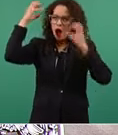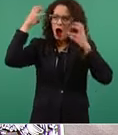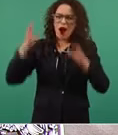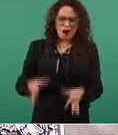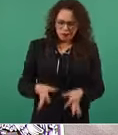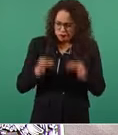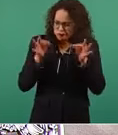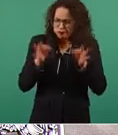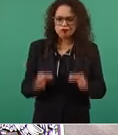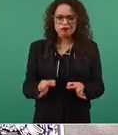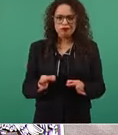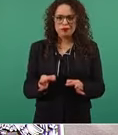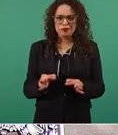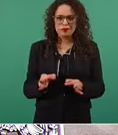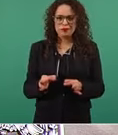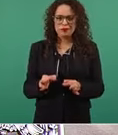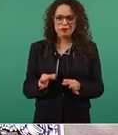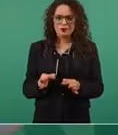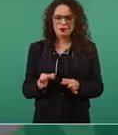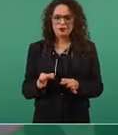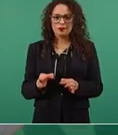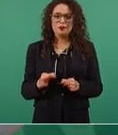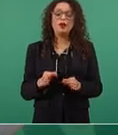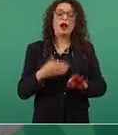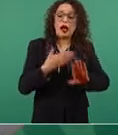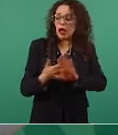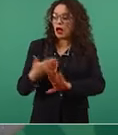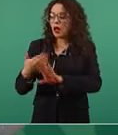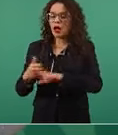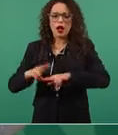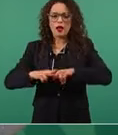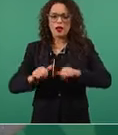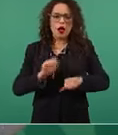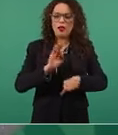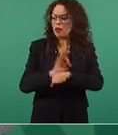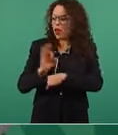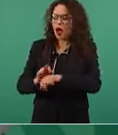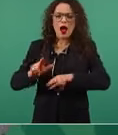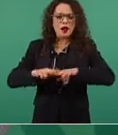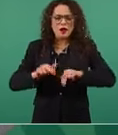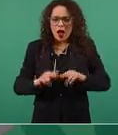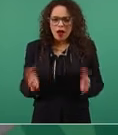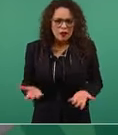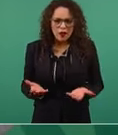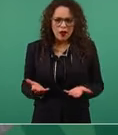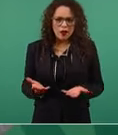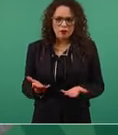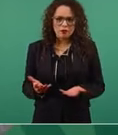buscando tener las respuestas que él quiere,